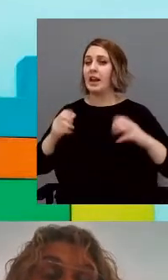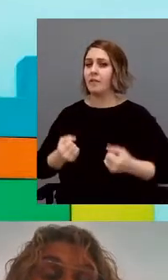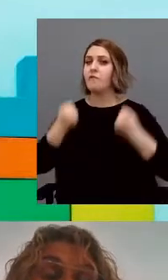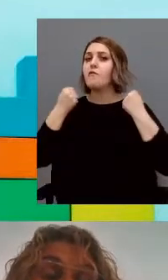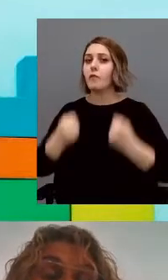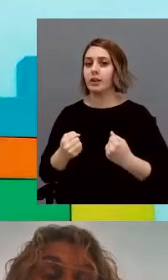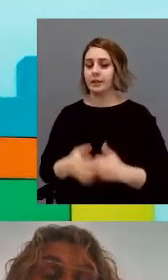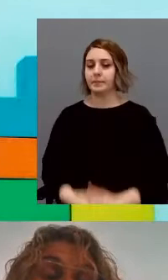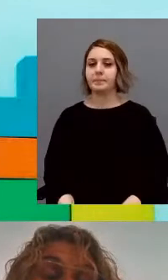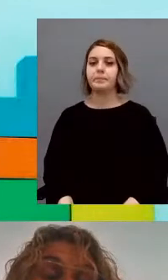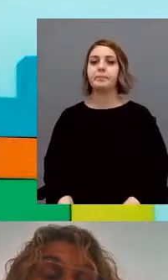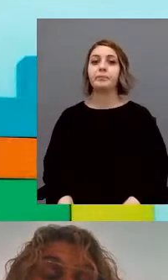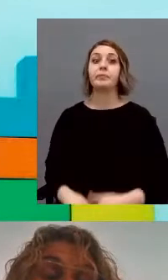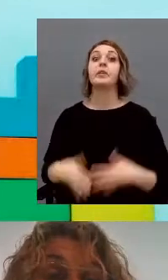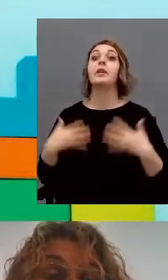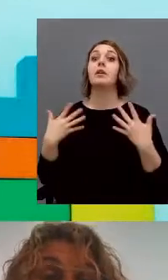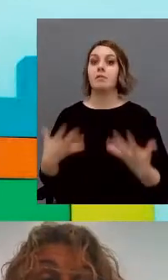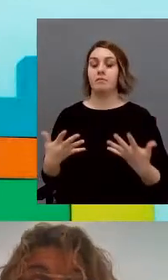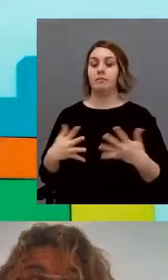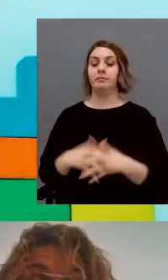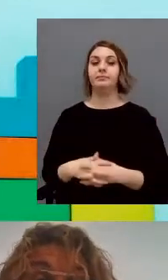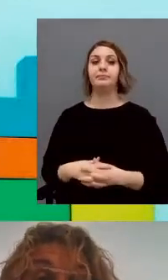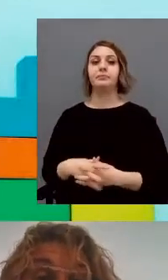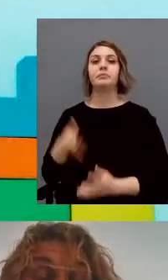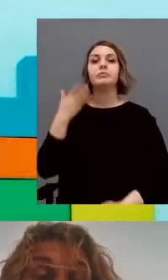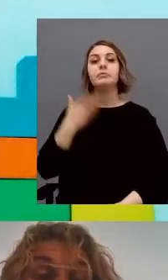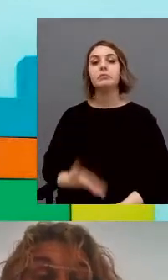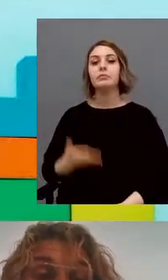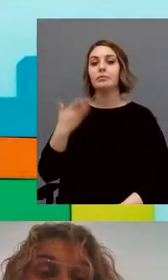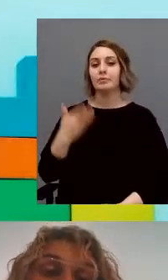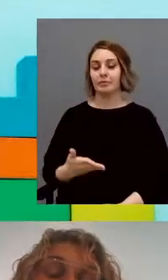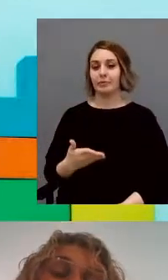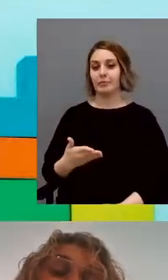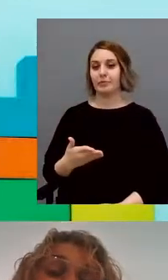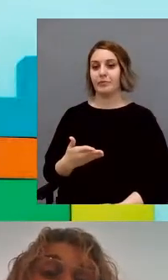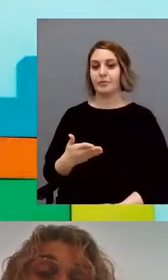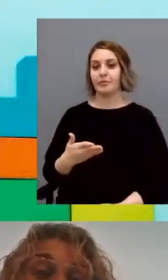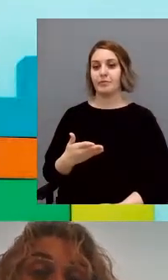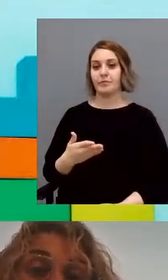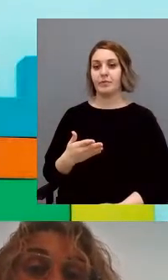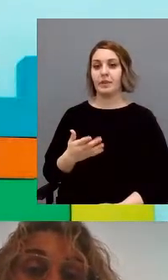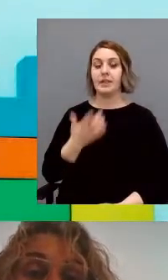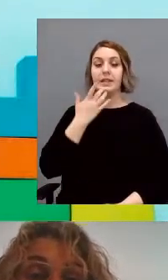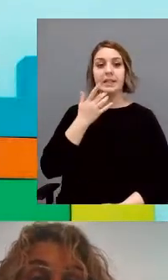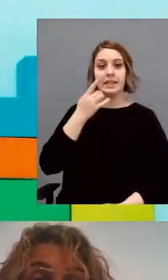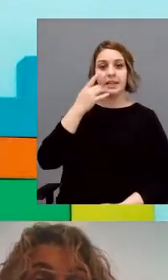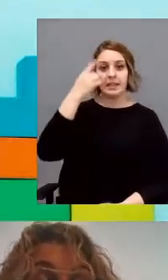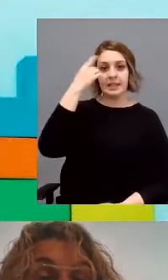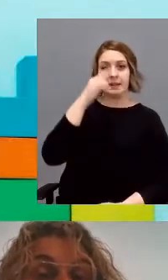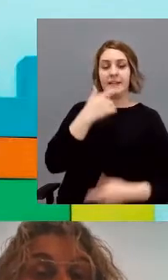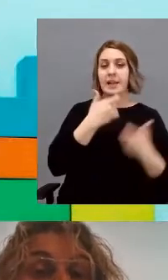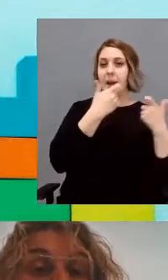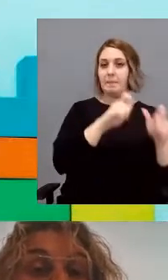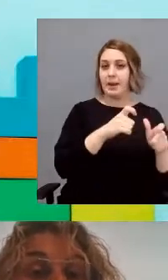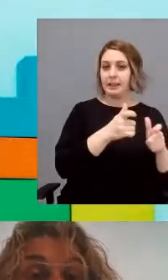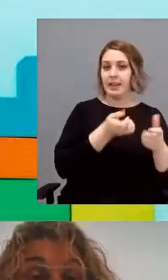más marcada. Entonces, es muy importante llevar a término, una vez que conocemos esa parte más